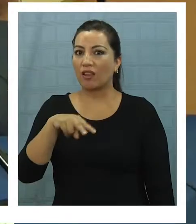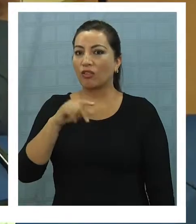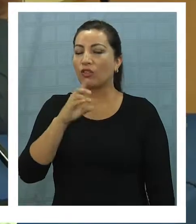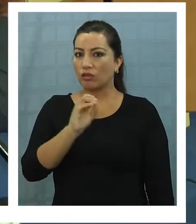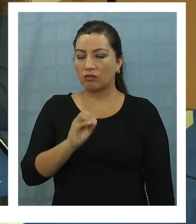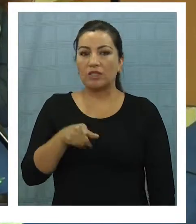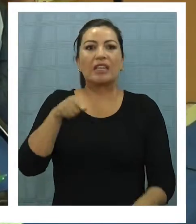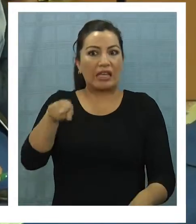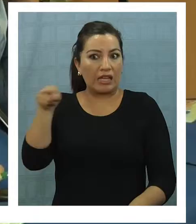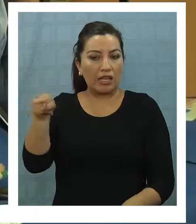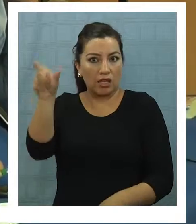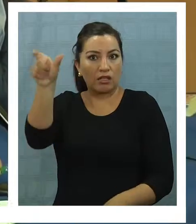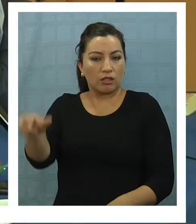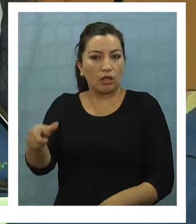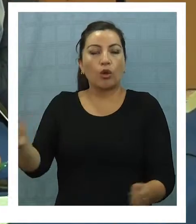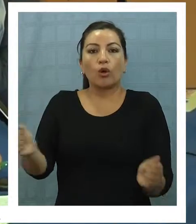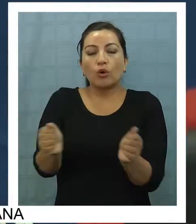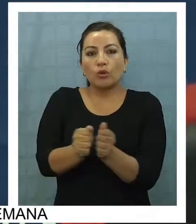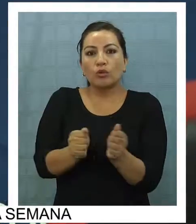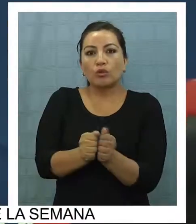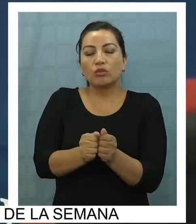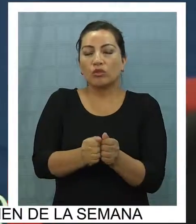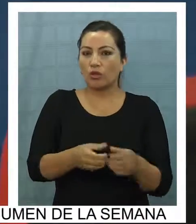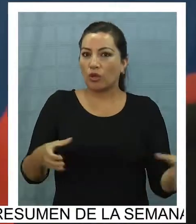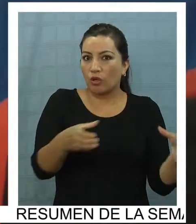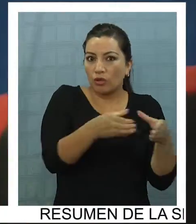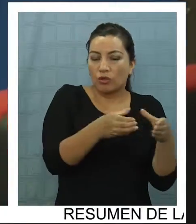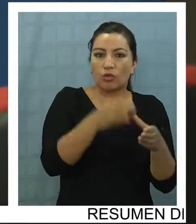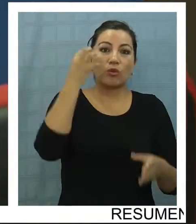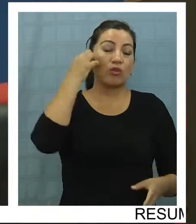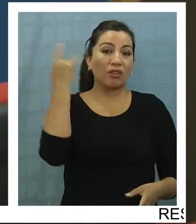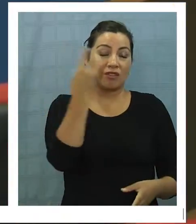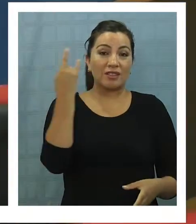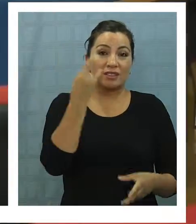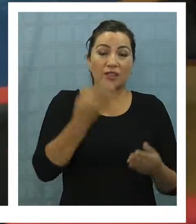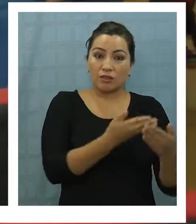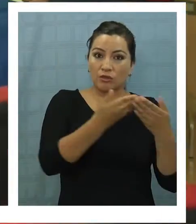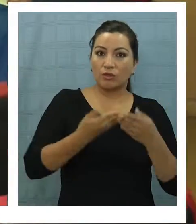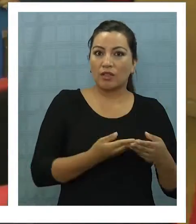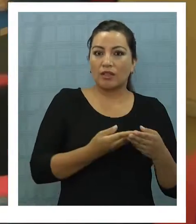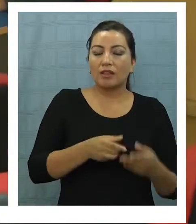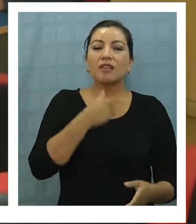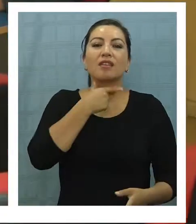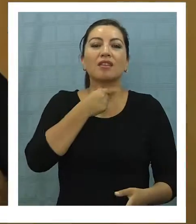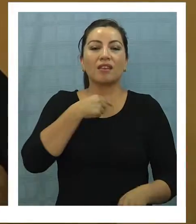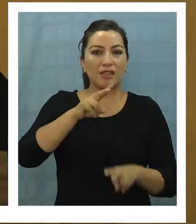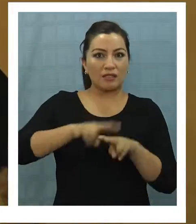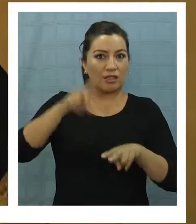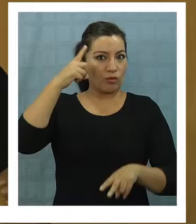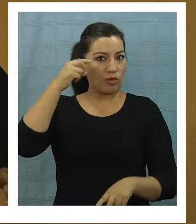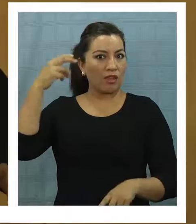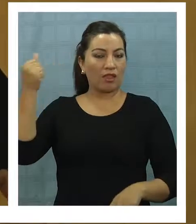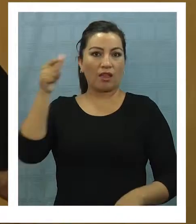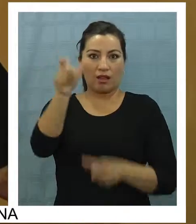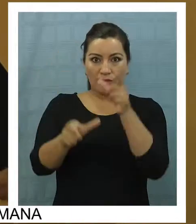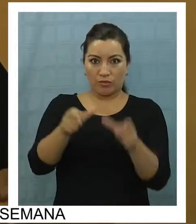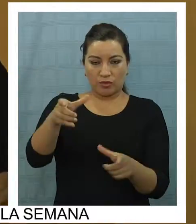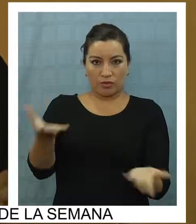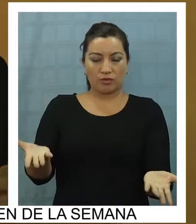él, en conjunto con la Federación de Estudiantes de la UNAP y el Partido Progresista, plantearon la iniciativa a la comunidad.